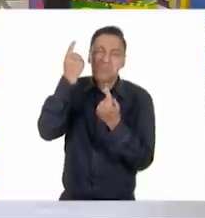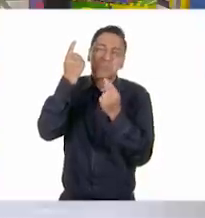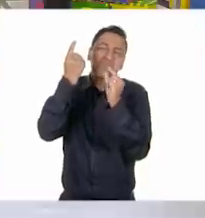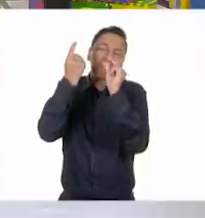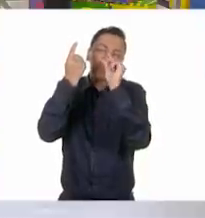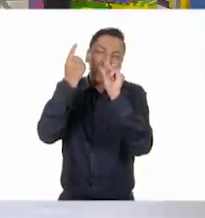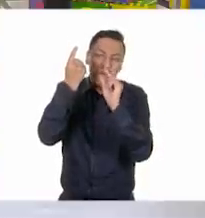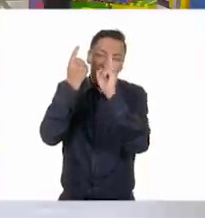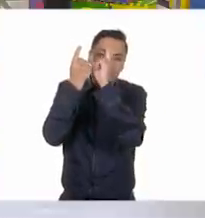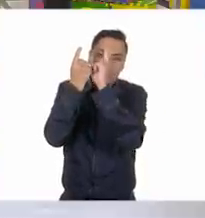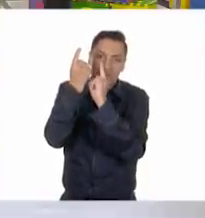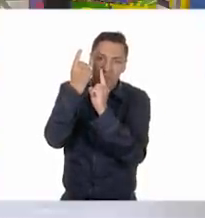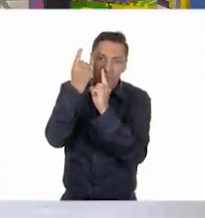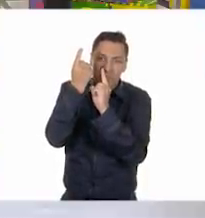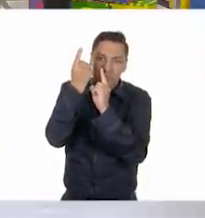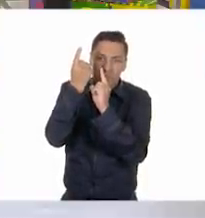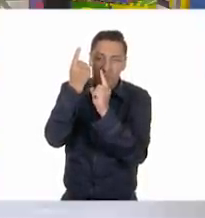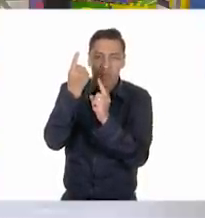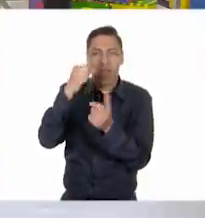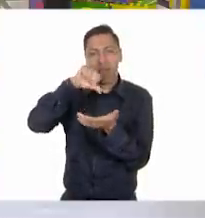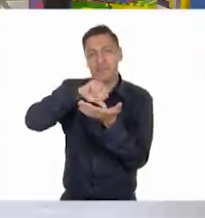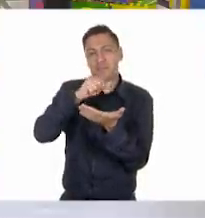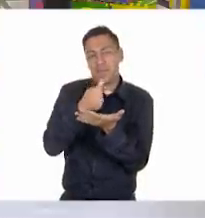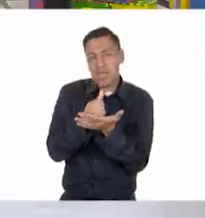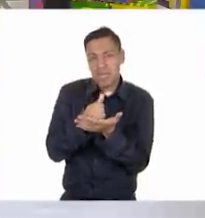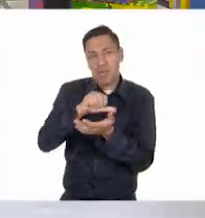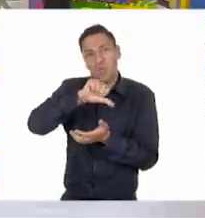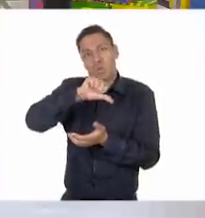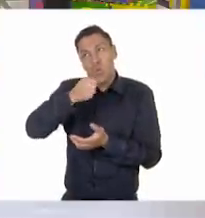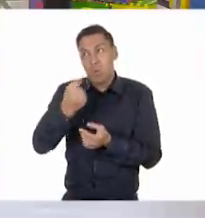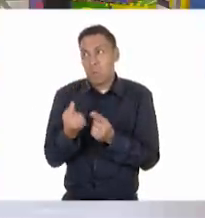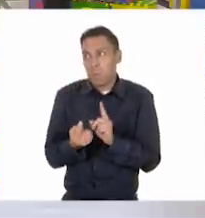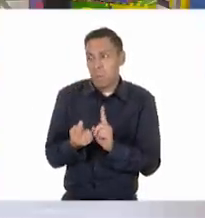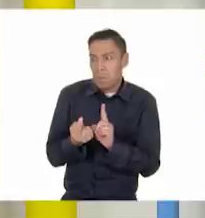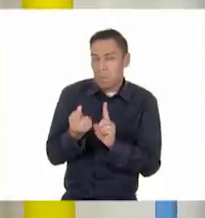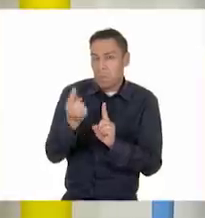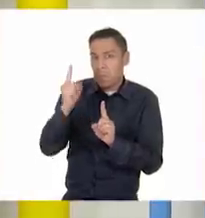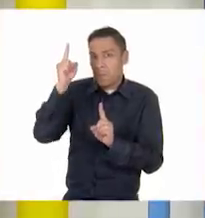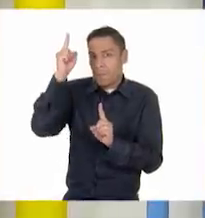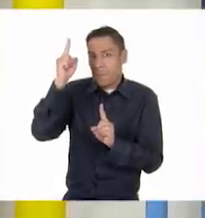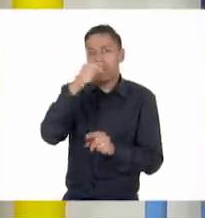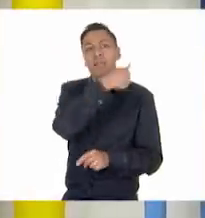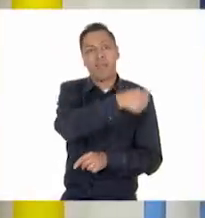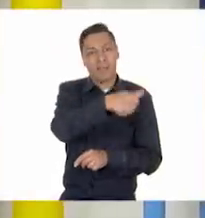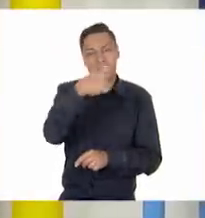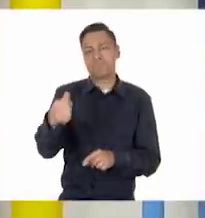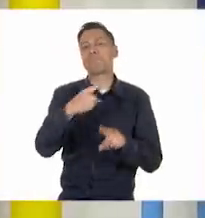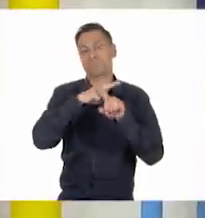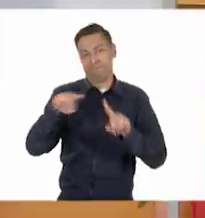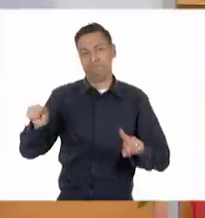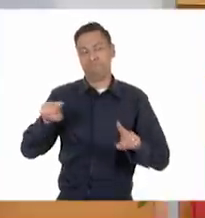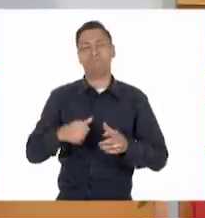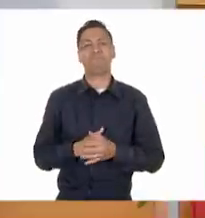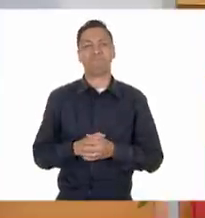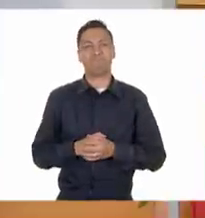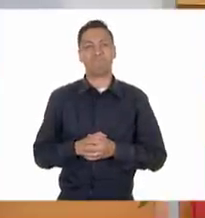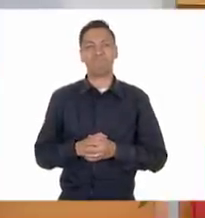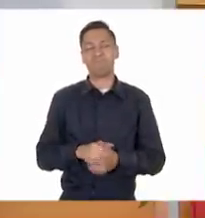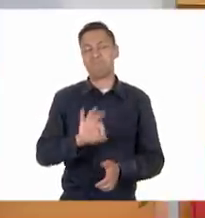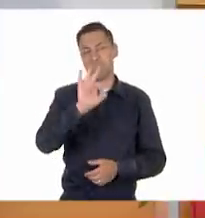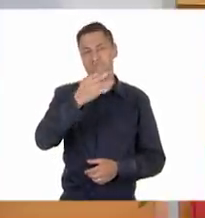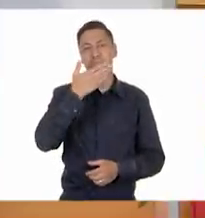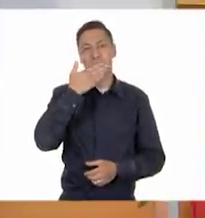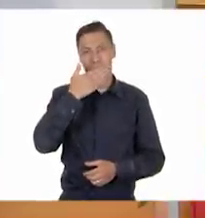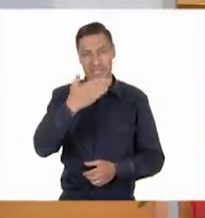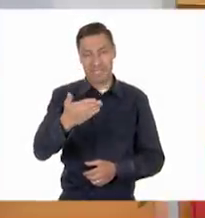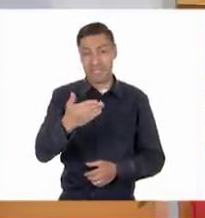menos y hay otras que crecen bastante menos. Eso nos recuerda que todas y todos somos diferentes. Muy bien, muy bien dicho.